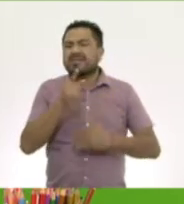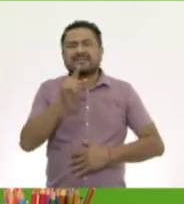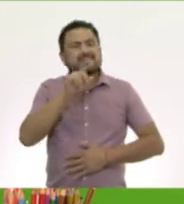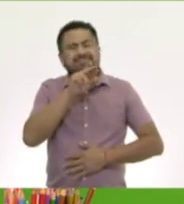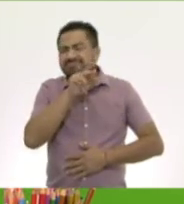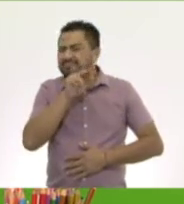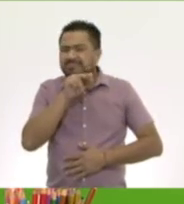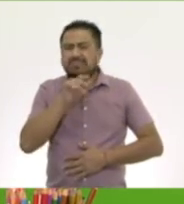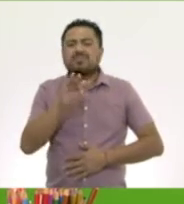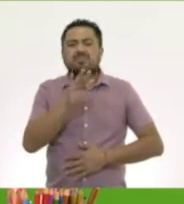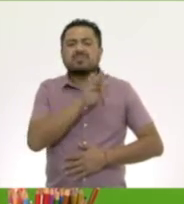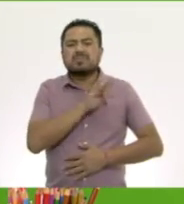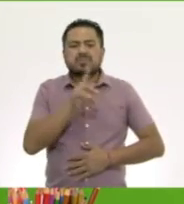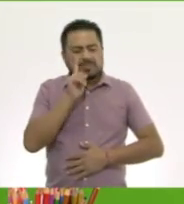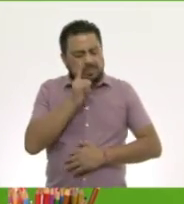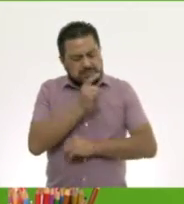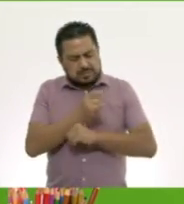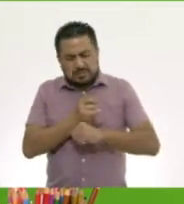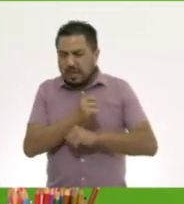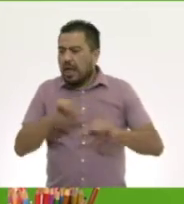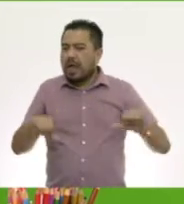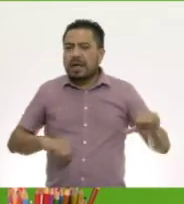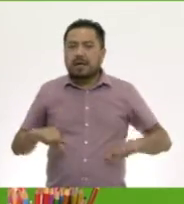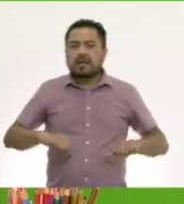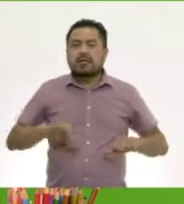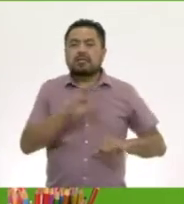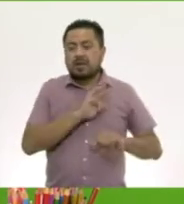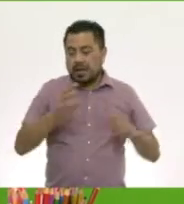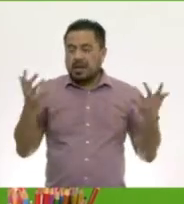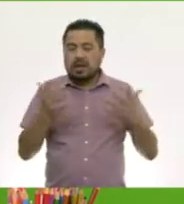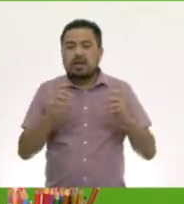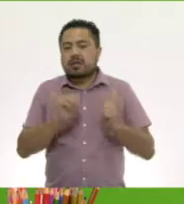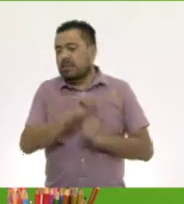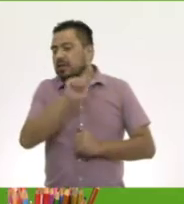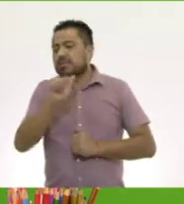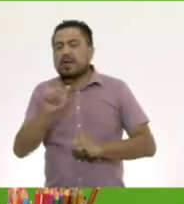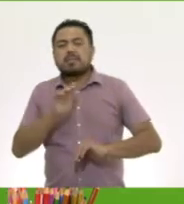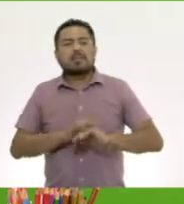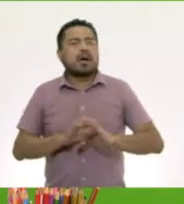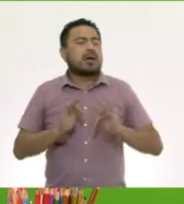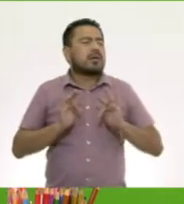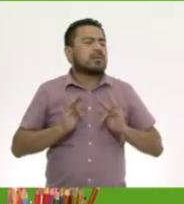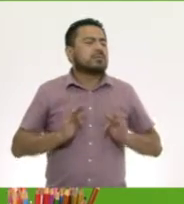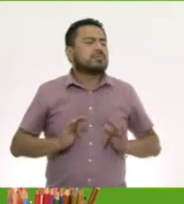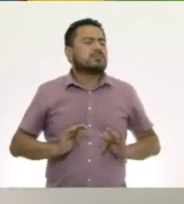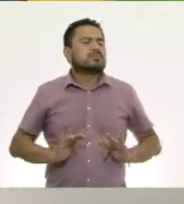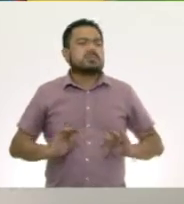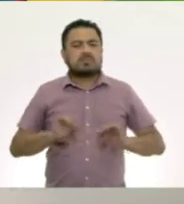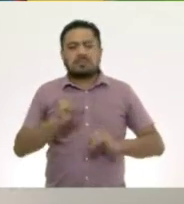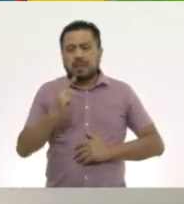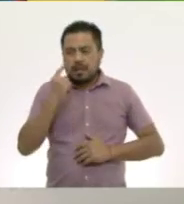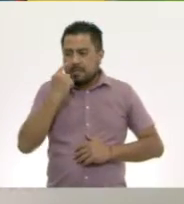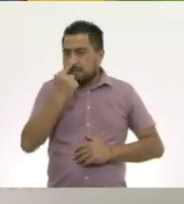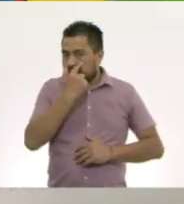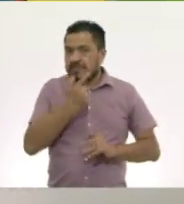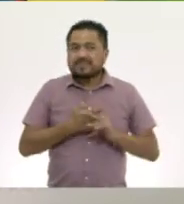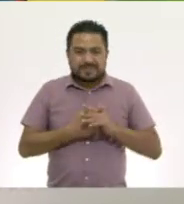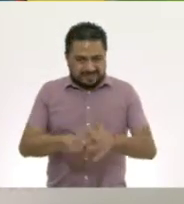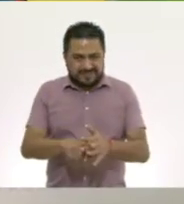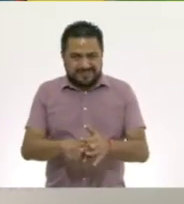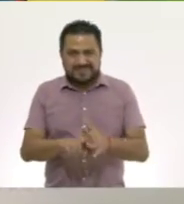preocupes. Puedes observar la actividad y realizarla después con toda calma, a tu tiempo y a tu ritmo. ¿Comenzamos?